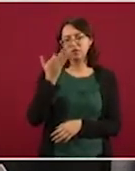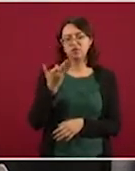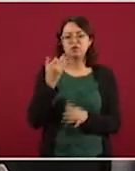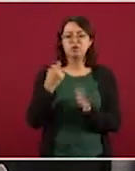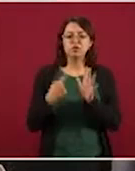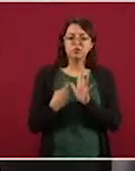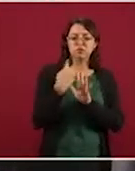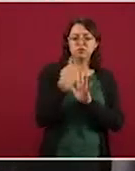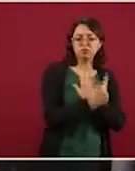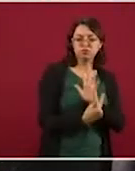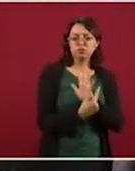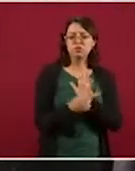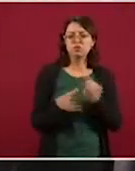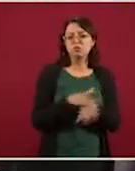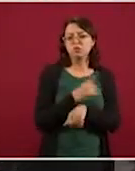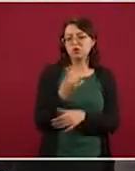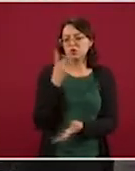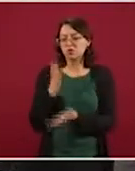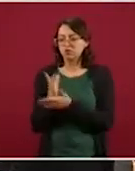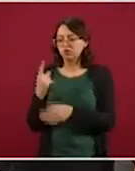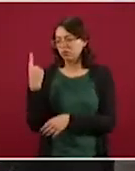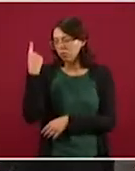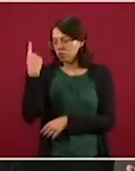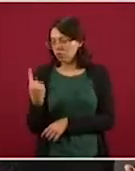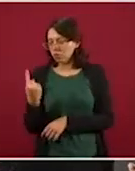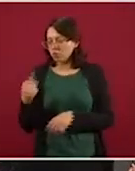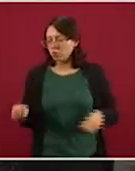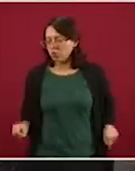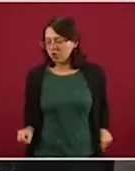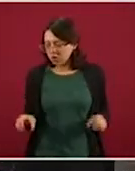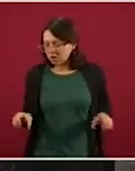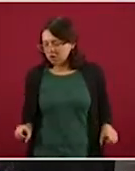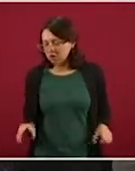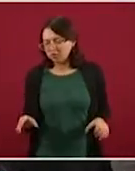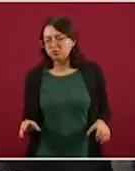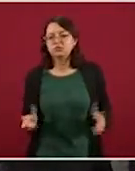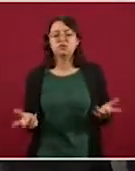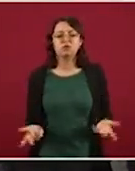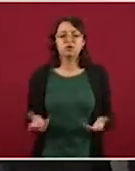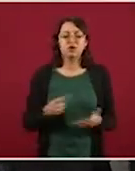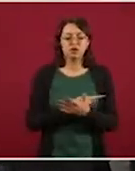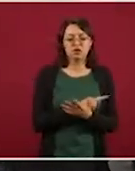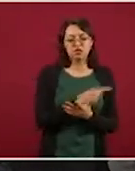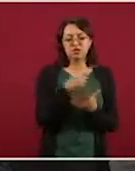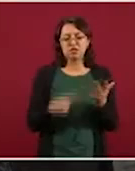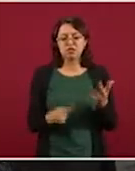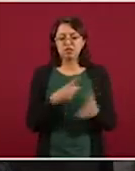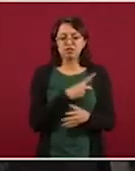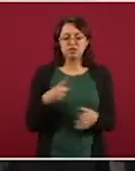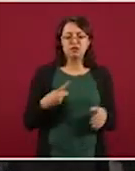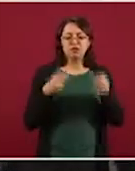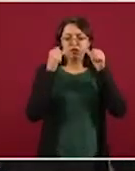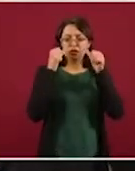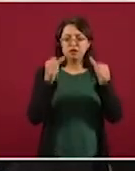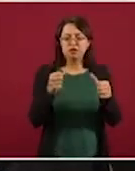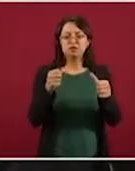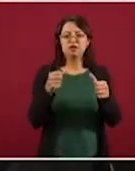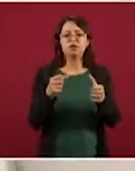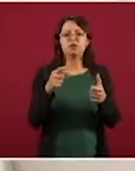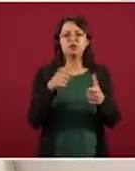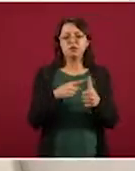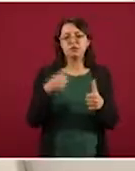solamente se hablaba inclusive de la motriz y como usted bien apunta, estamos atendiendo la discapacidad